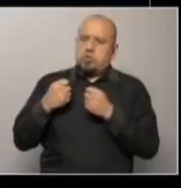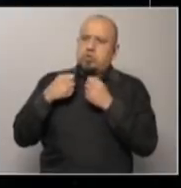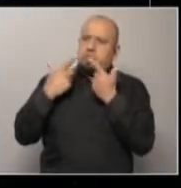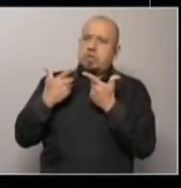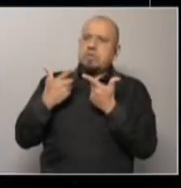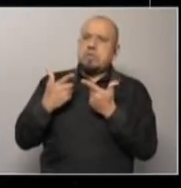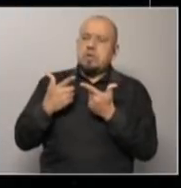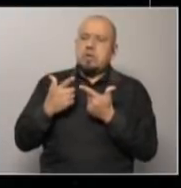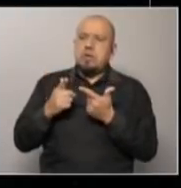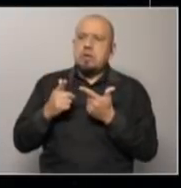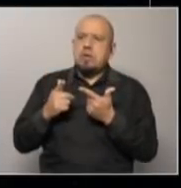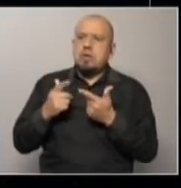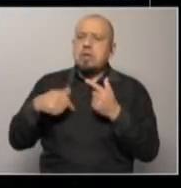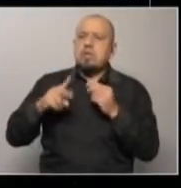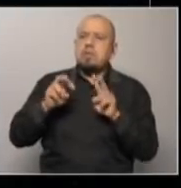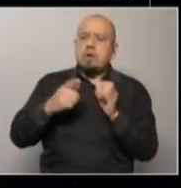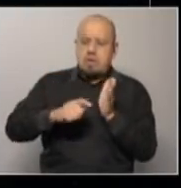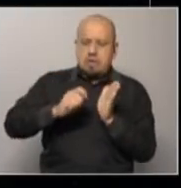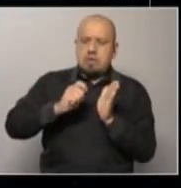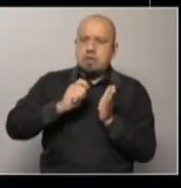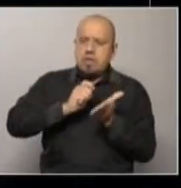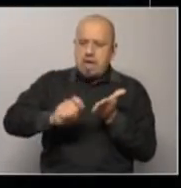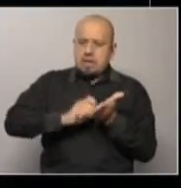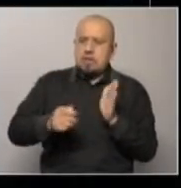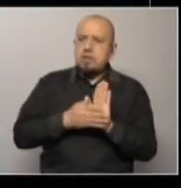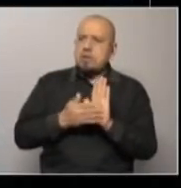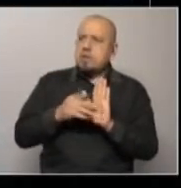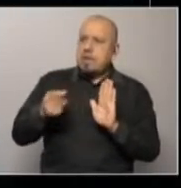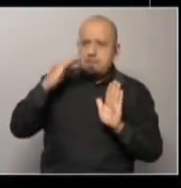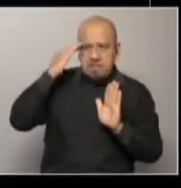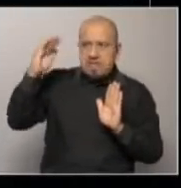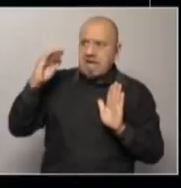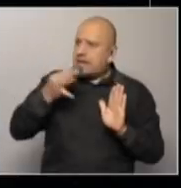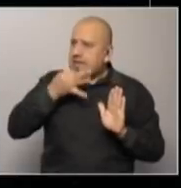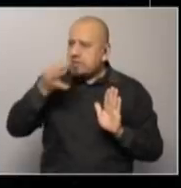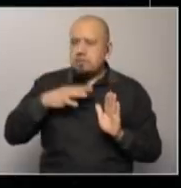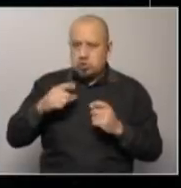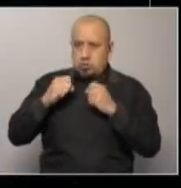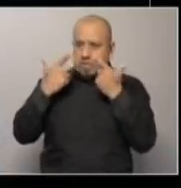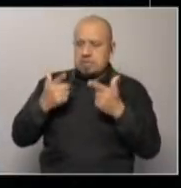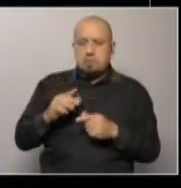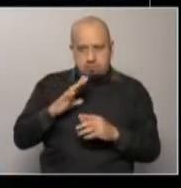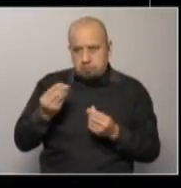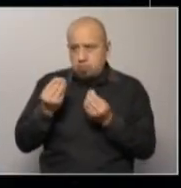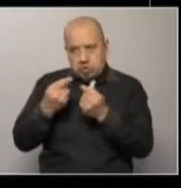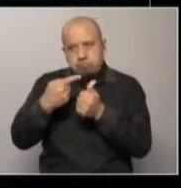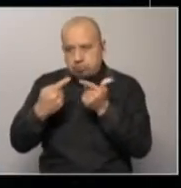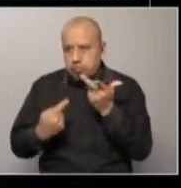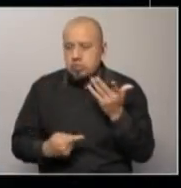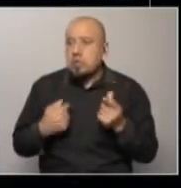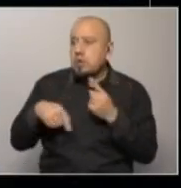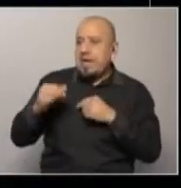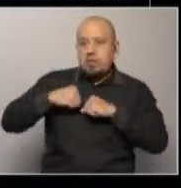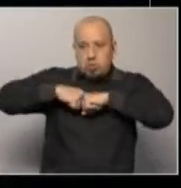detalle y la crudeza de las actas con las que habla Gilberto Vázquez en este Tribunal de Honor sorprendieron varias cosas. Primero que el tribunal no le